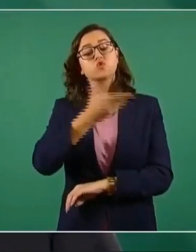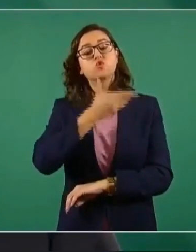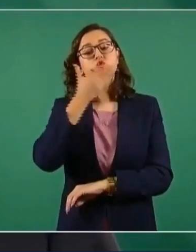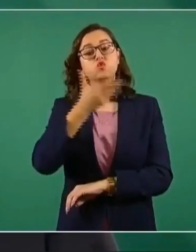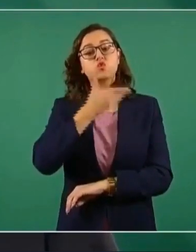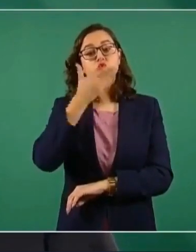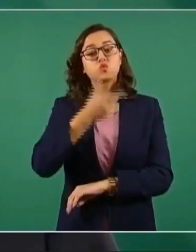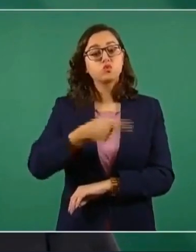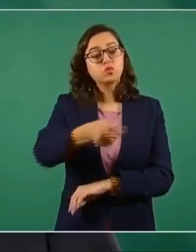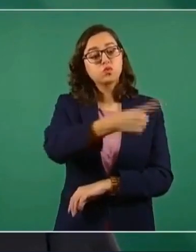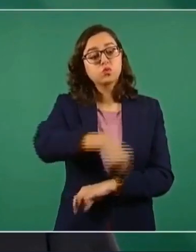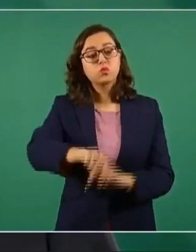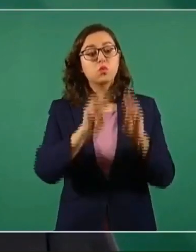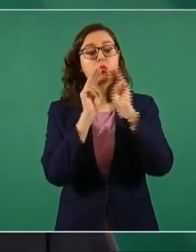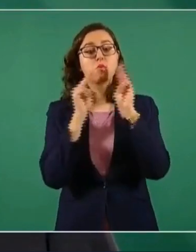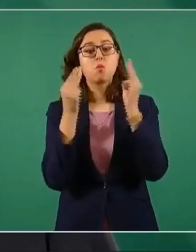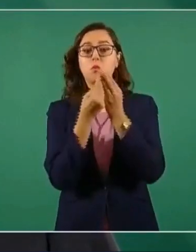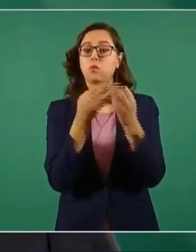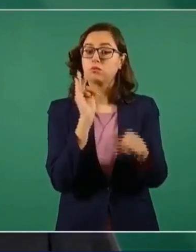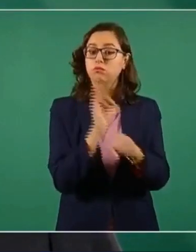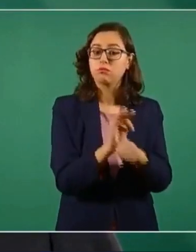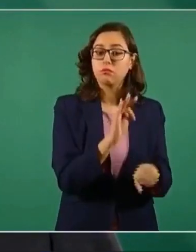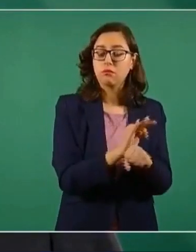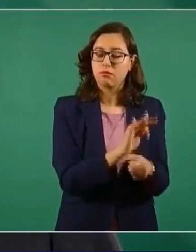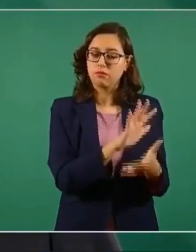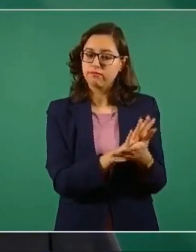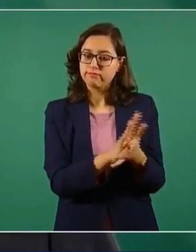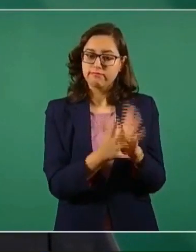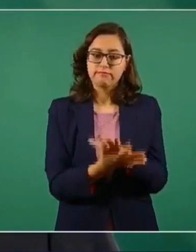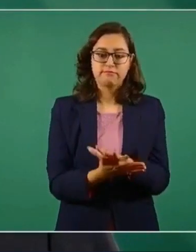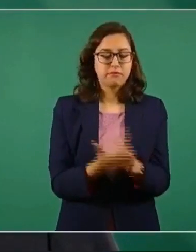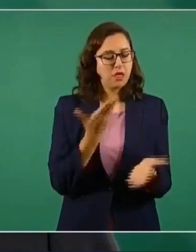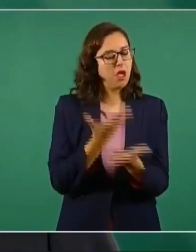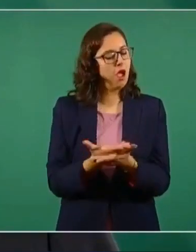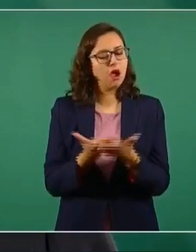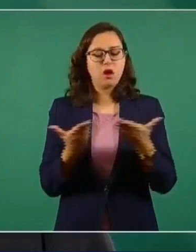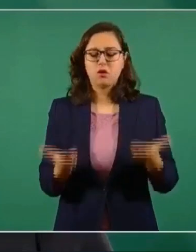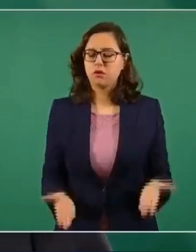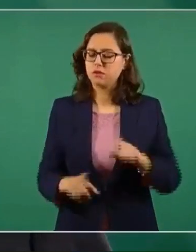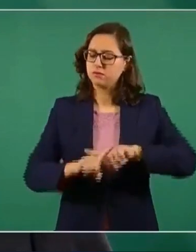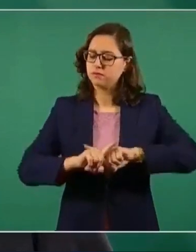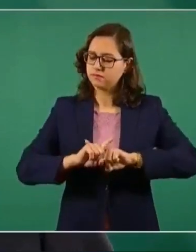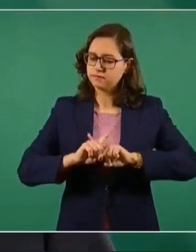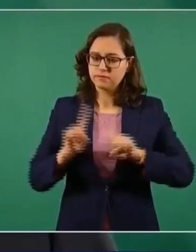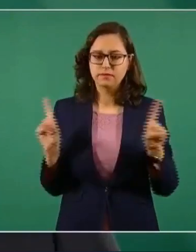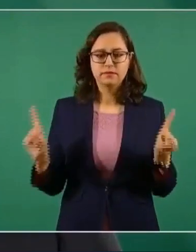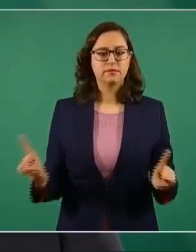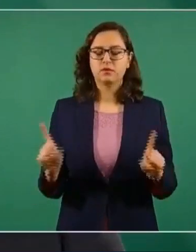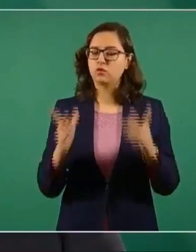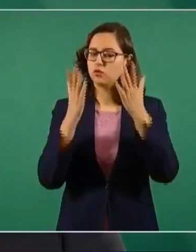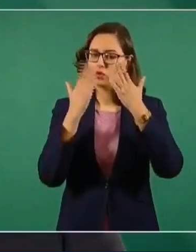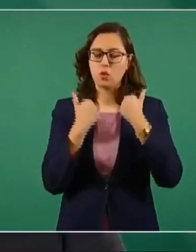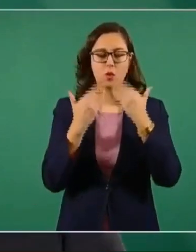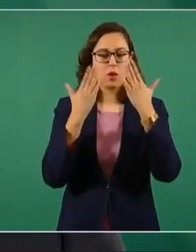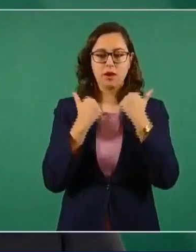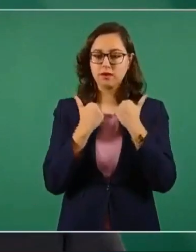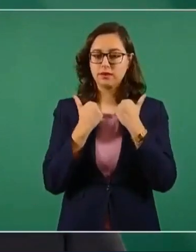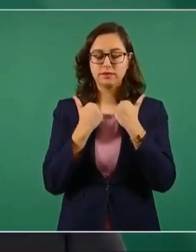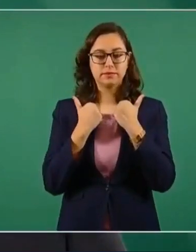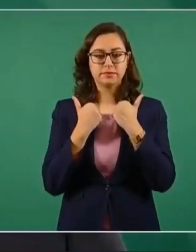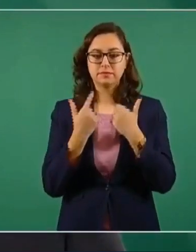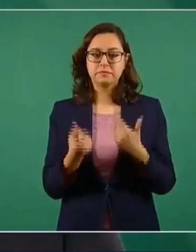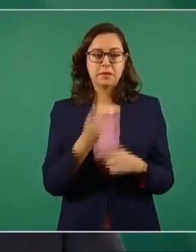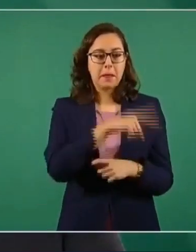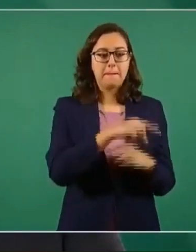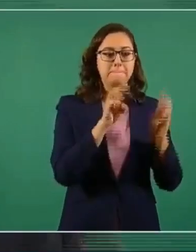ningún grupo de la delincuencia de cuello blanco